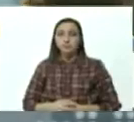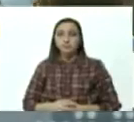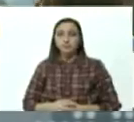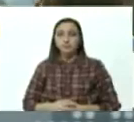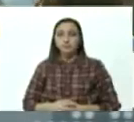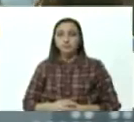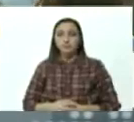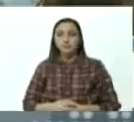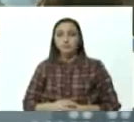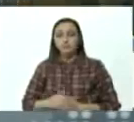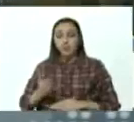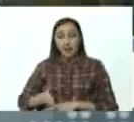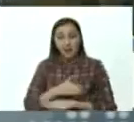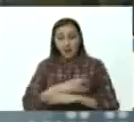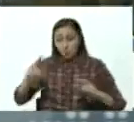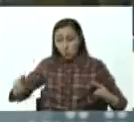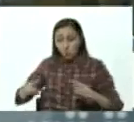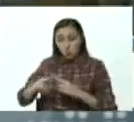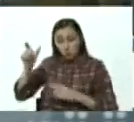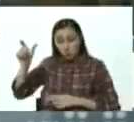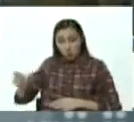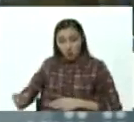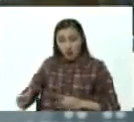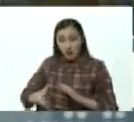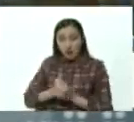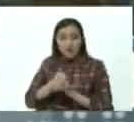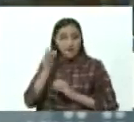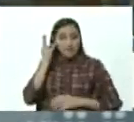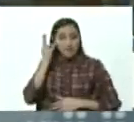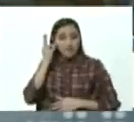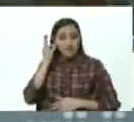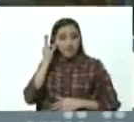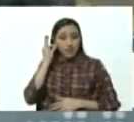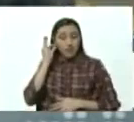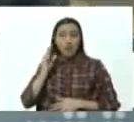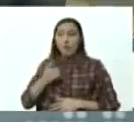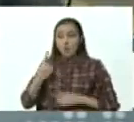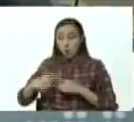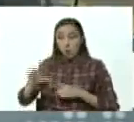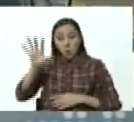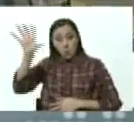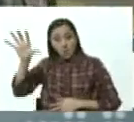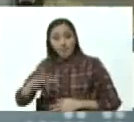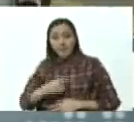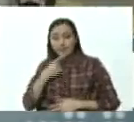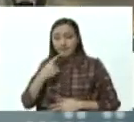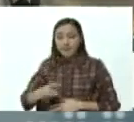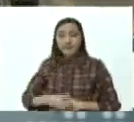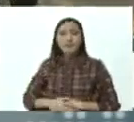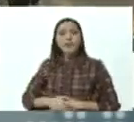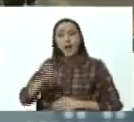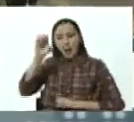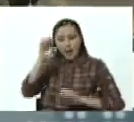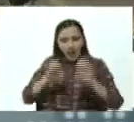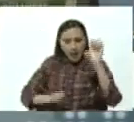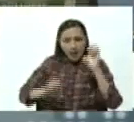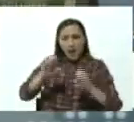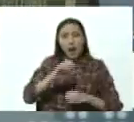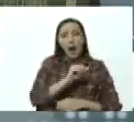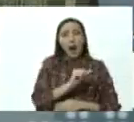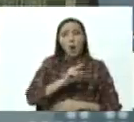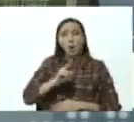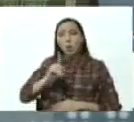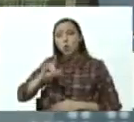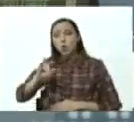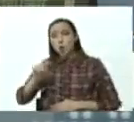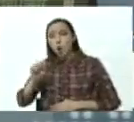hablaba con una amiga que viene de algún lugar de este continente y me decía la auditoría es una imagen una palabra una acción que no